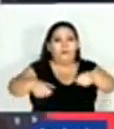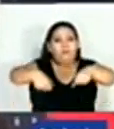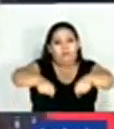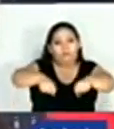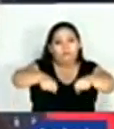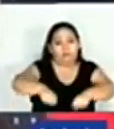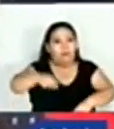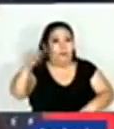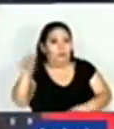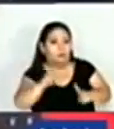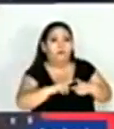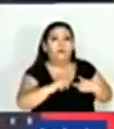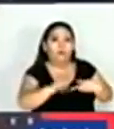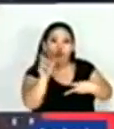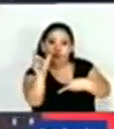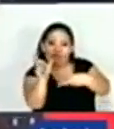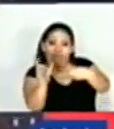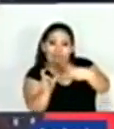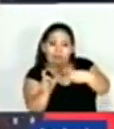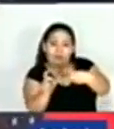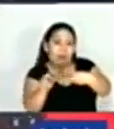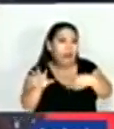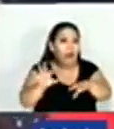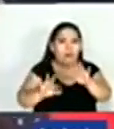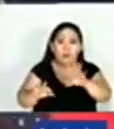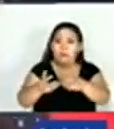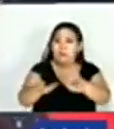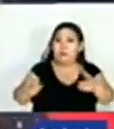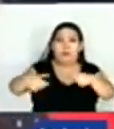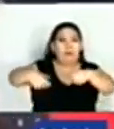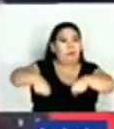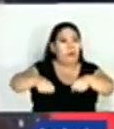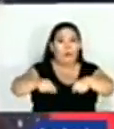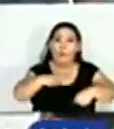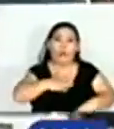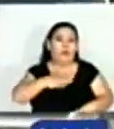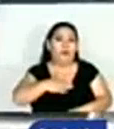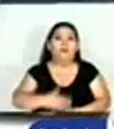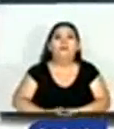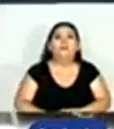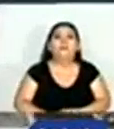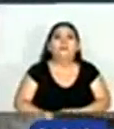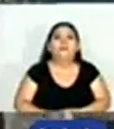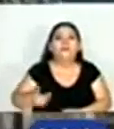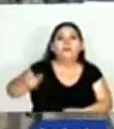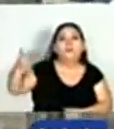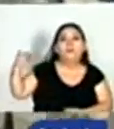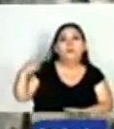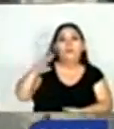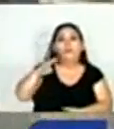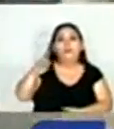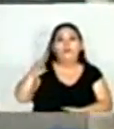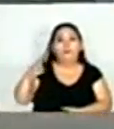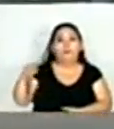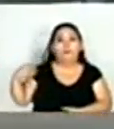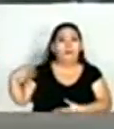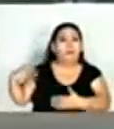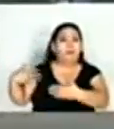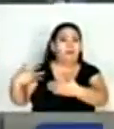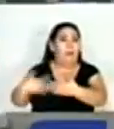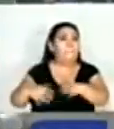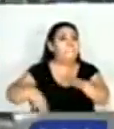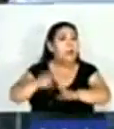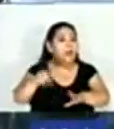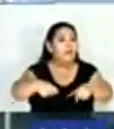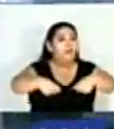para poder manejar esa motocicleta, porque muchas personas en motocicleta no poseen esa licencia. Desde el 2010 a la fecha las motocicletas se han